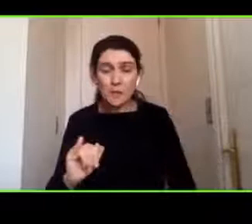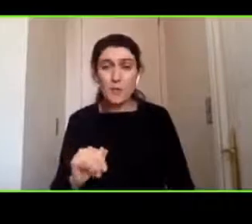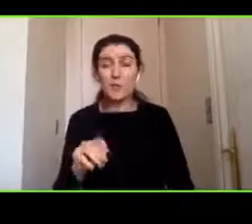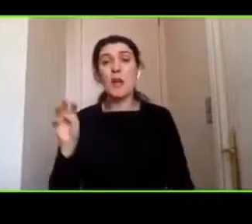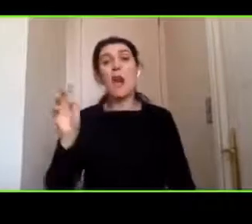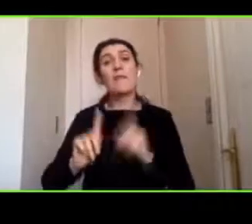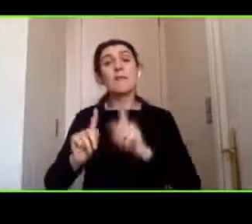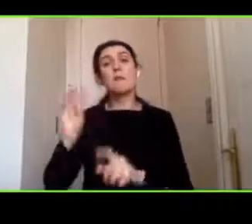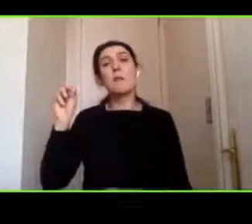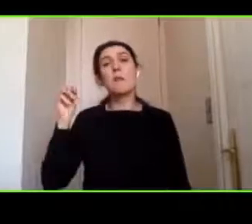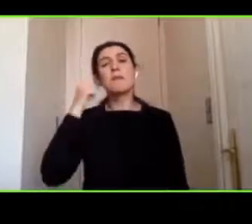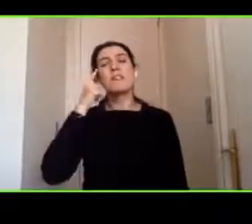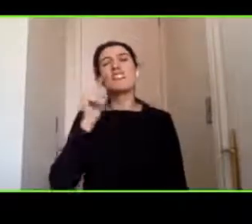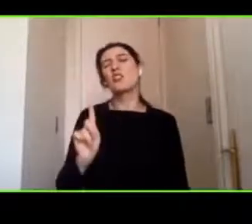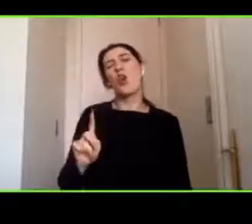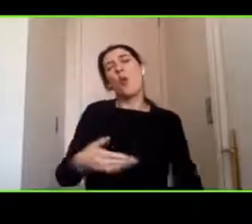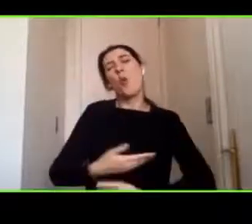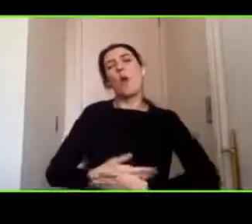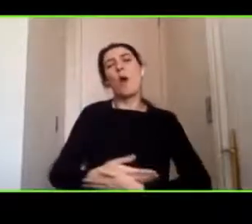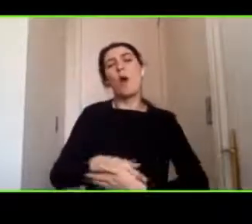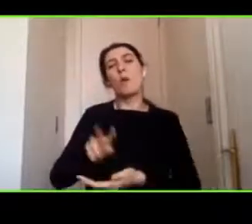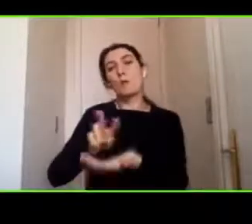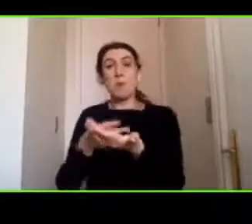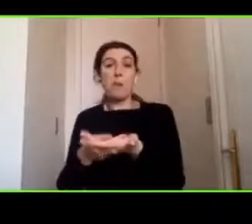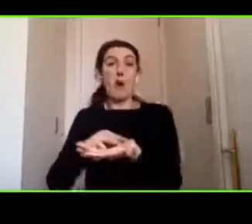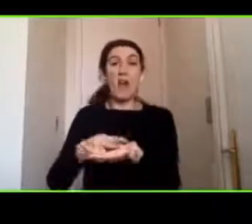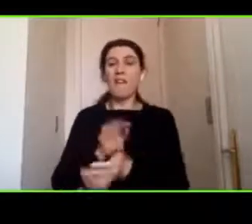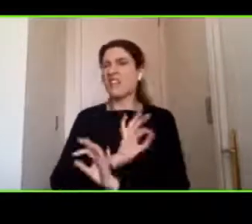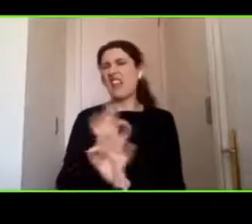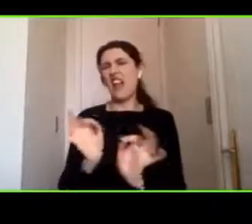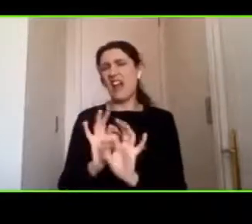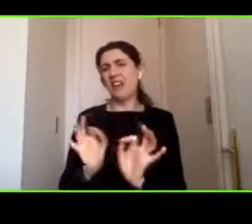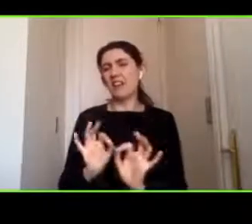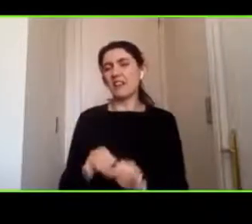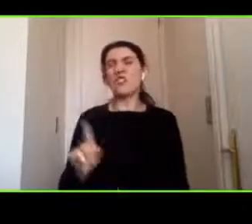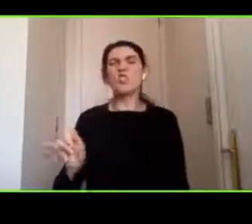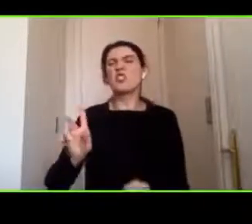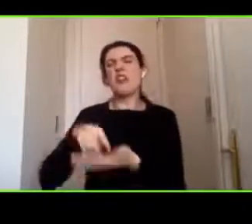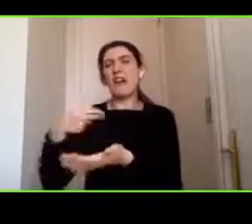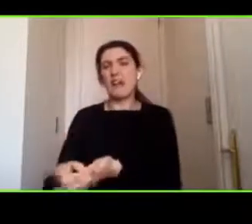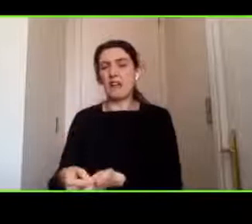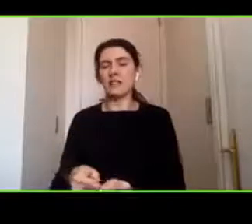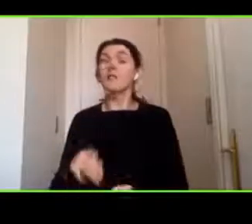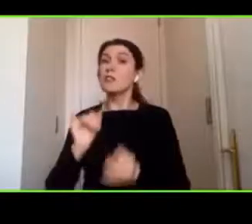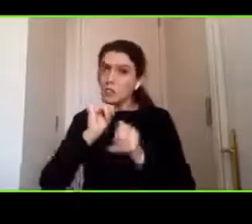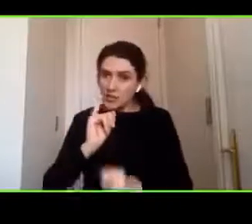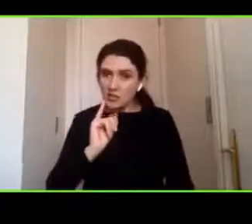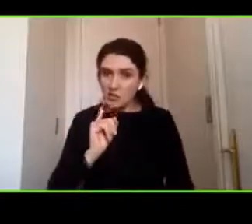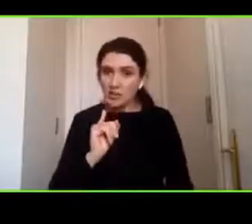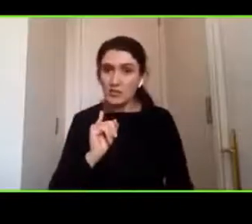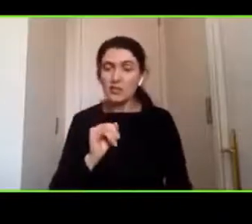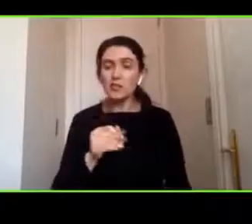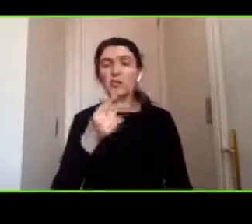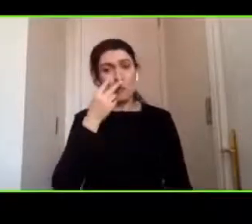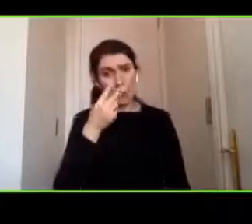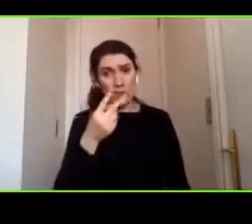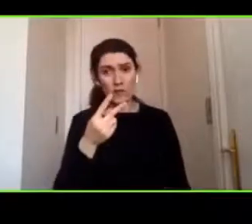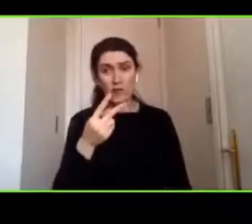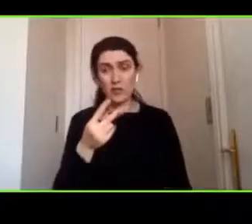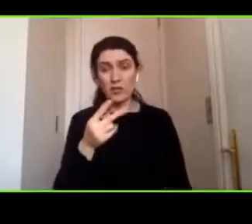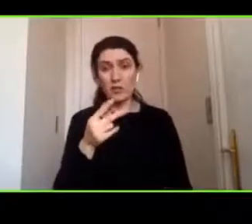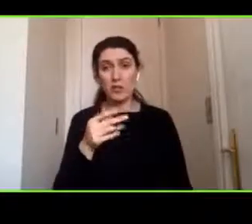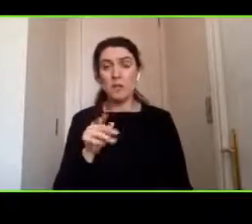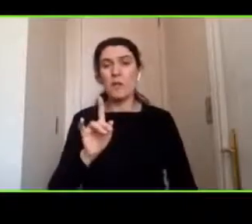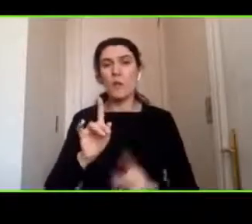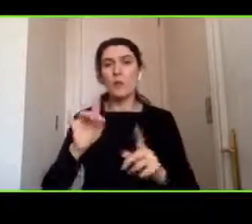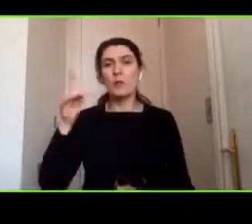caer y la verdad es que nosotros hemos visto desde contusiones pequeñas sin compromiso del